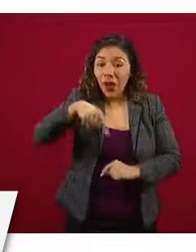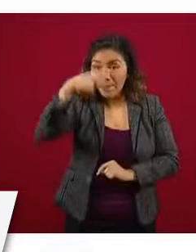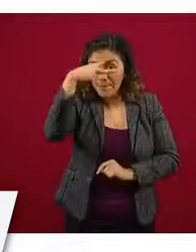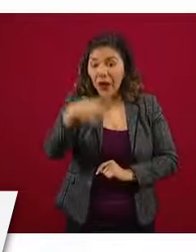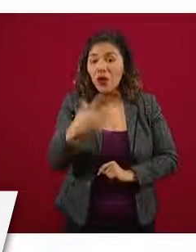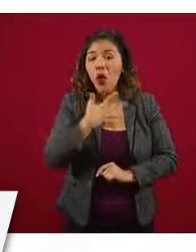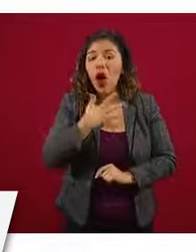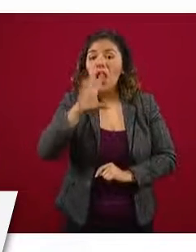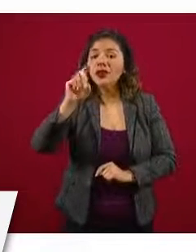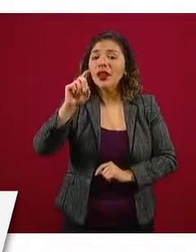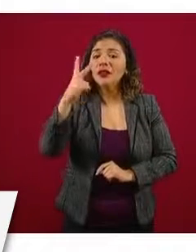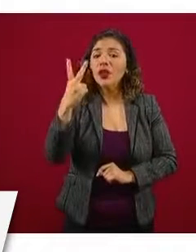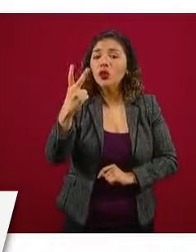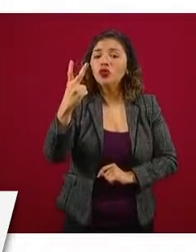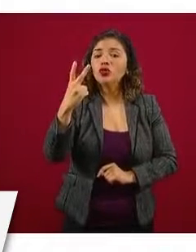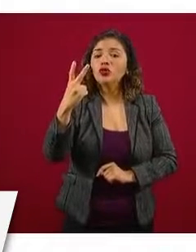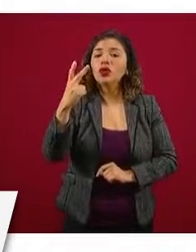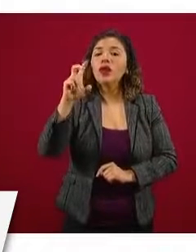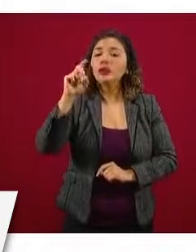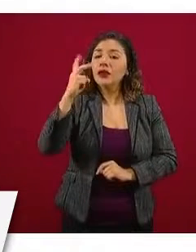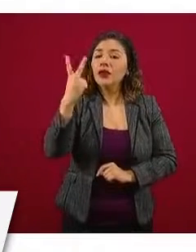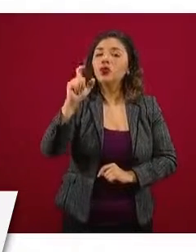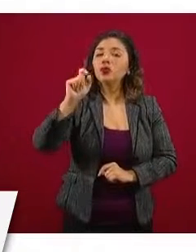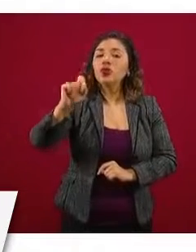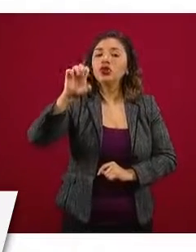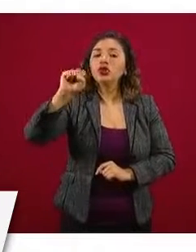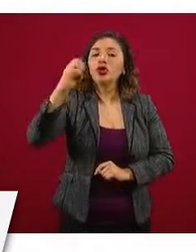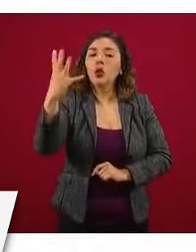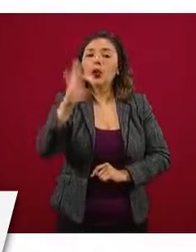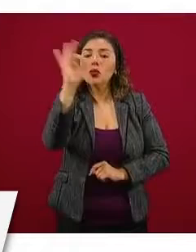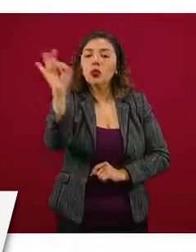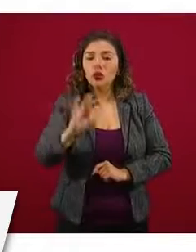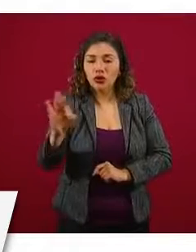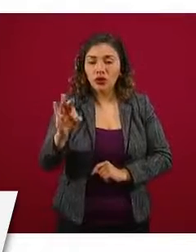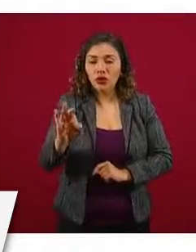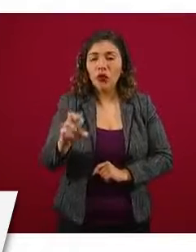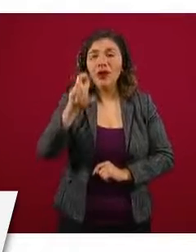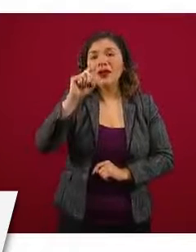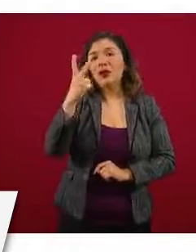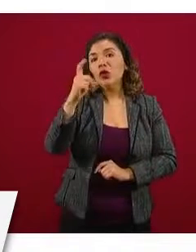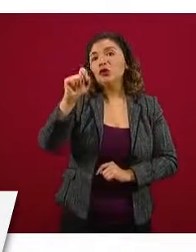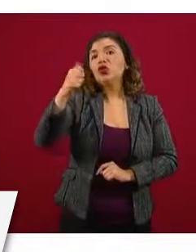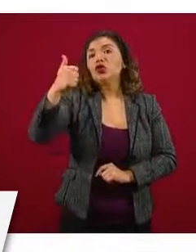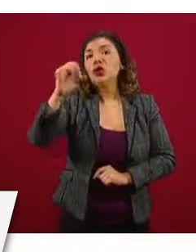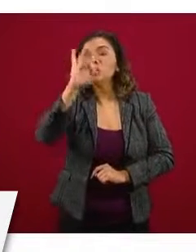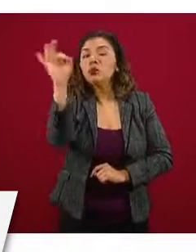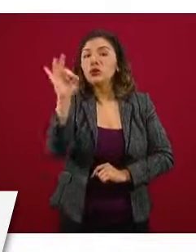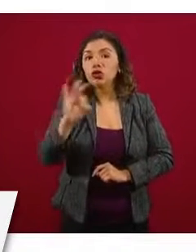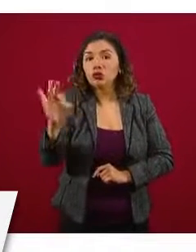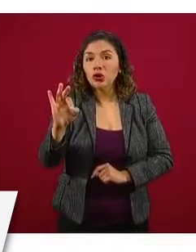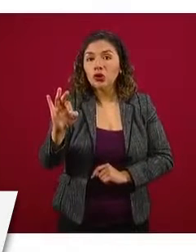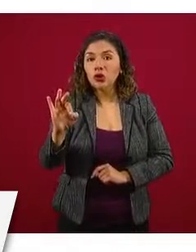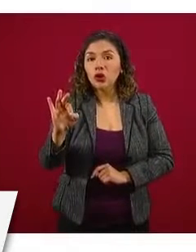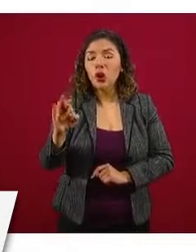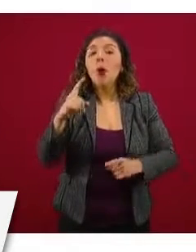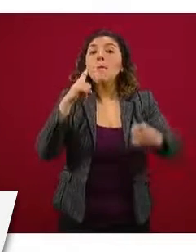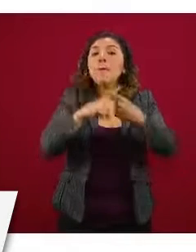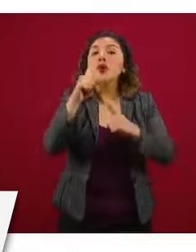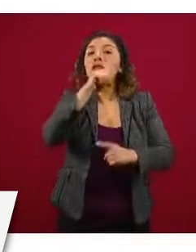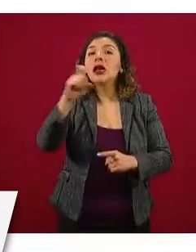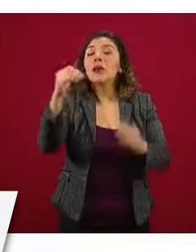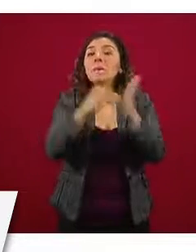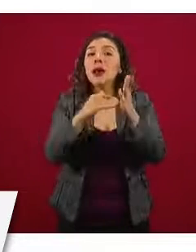por ciento, 32.6 por 100 mil